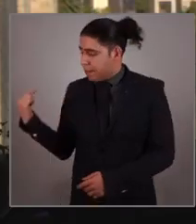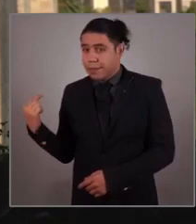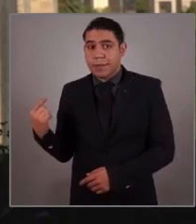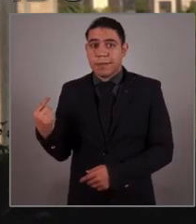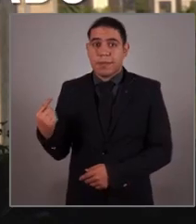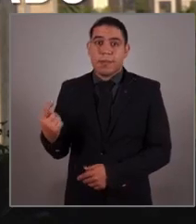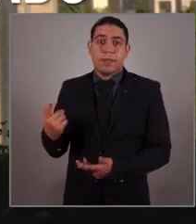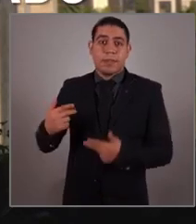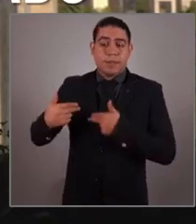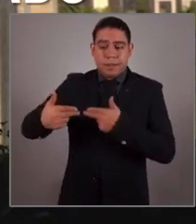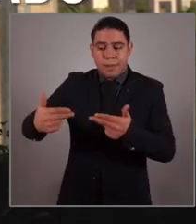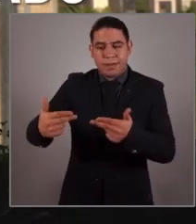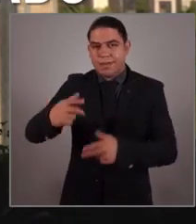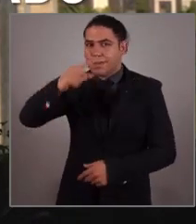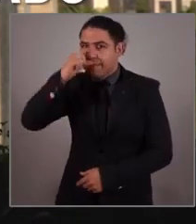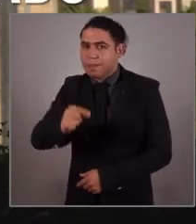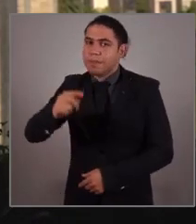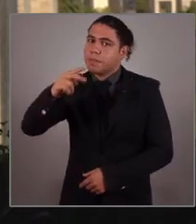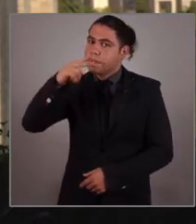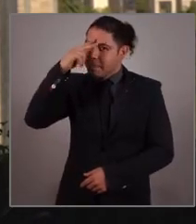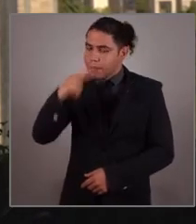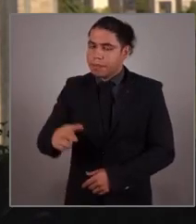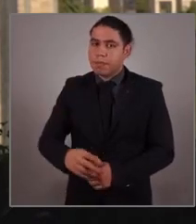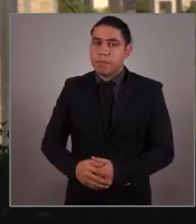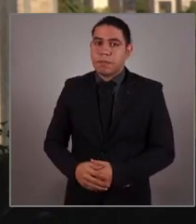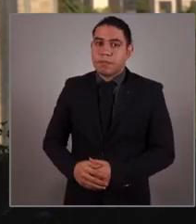Mi generación le falló a México.